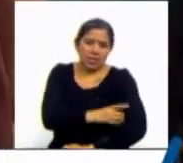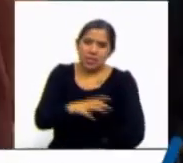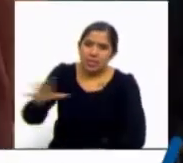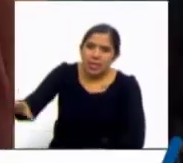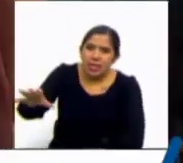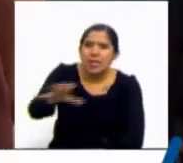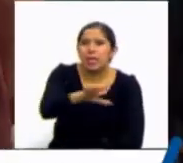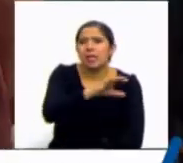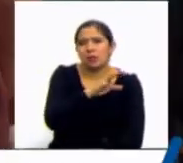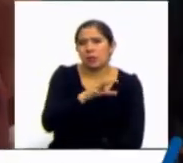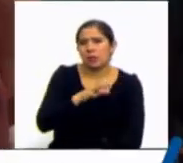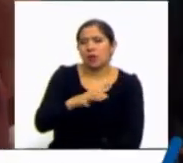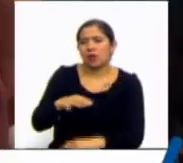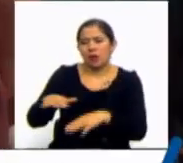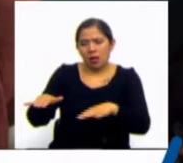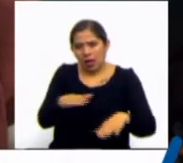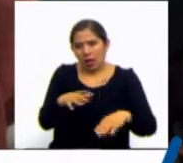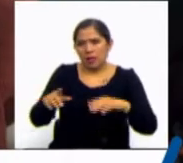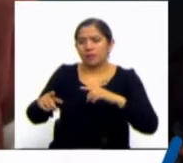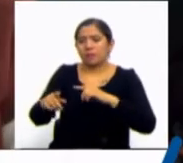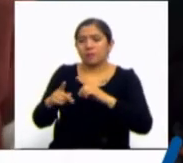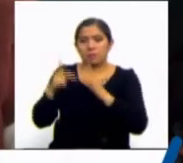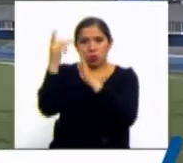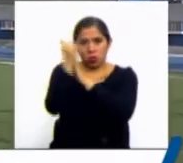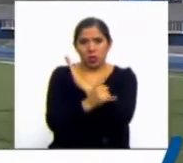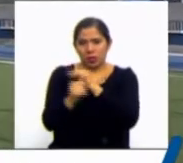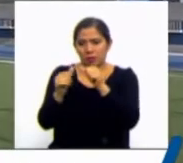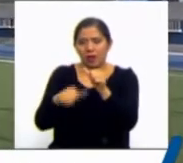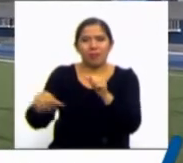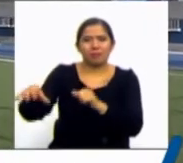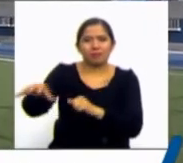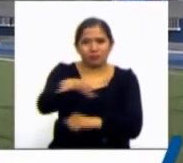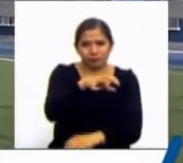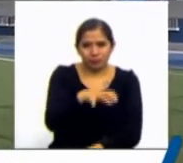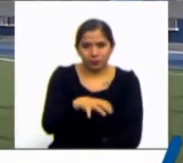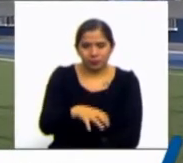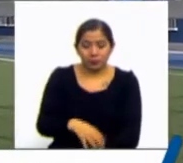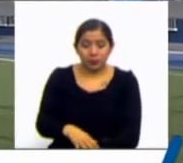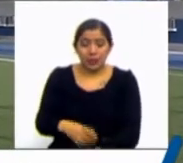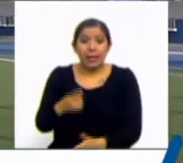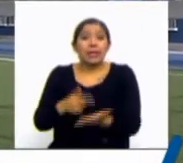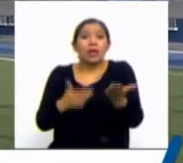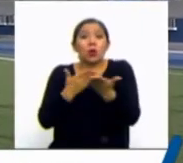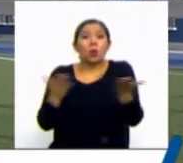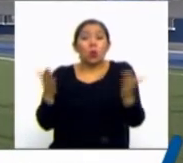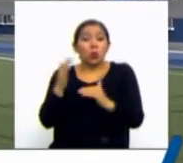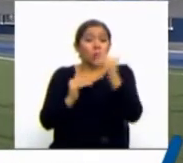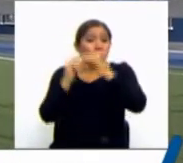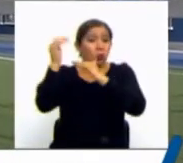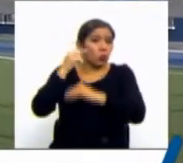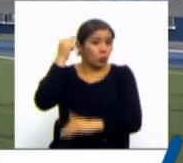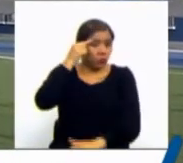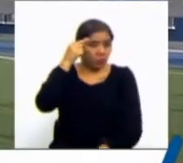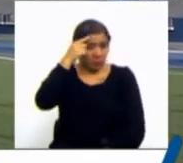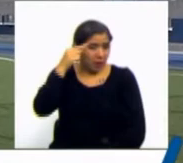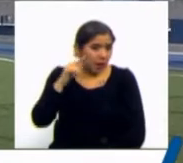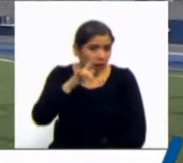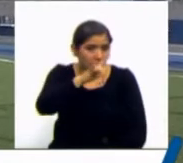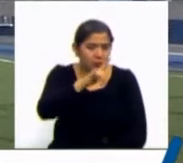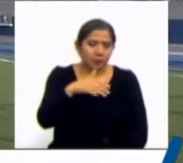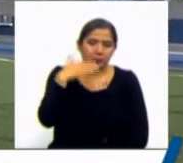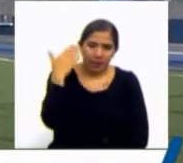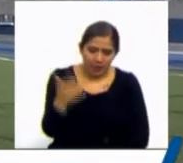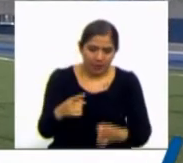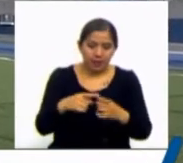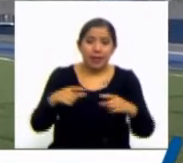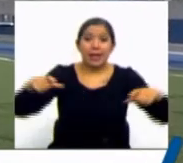realizan los proyectos en cada uno de los distritos. Dentro de las obras por parte del gobierno central para la ciudad de El Alto, también están